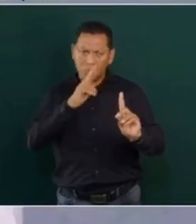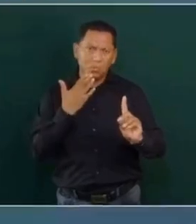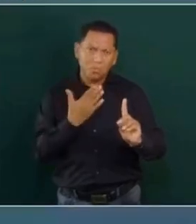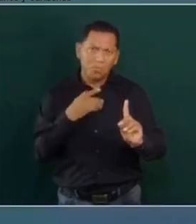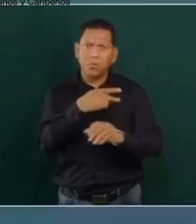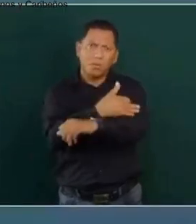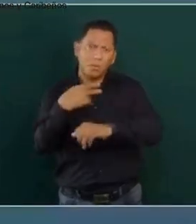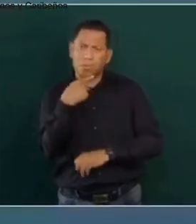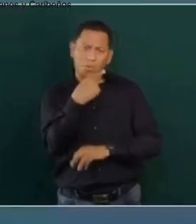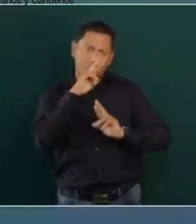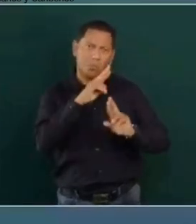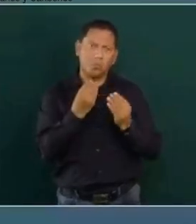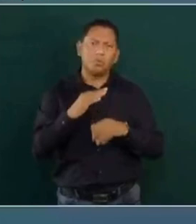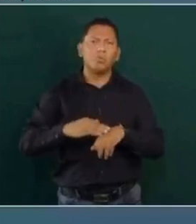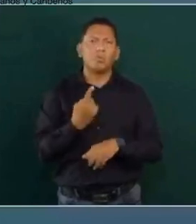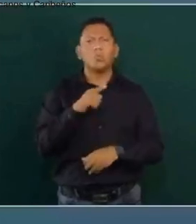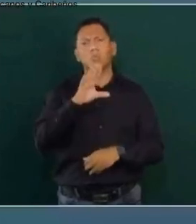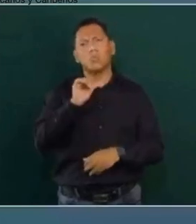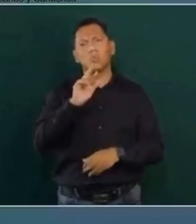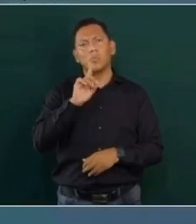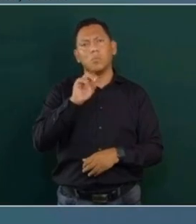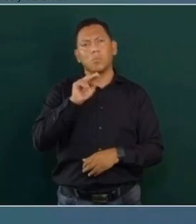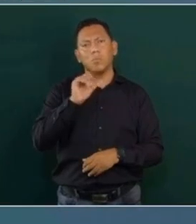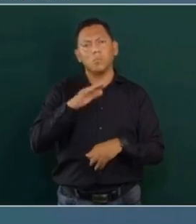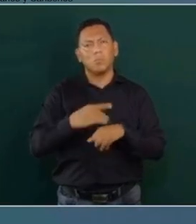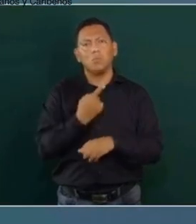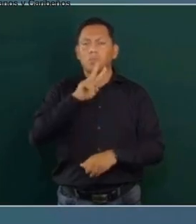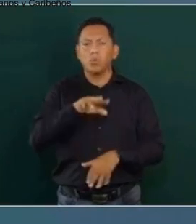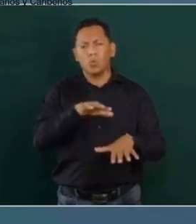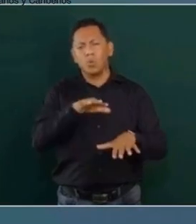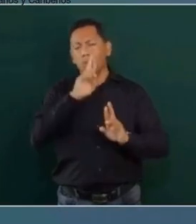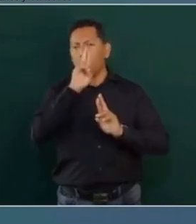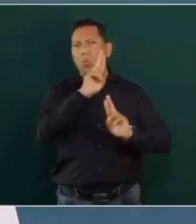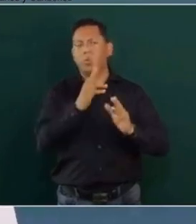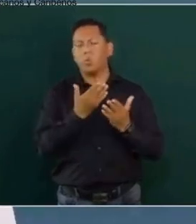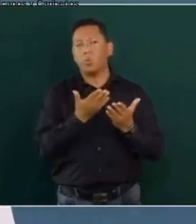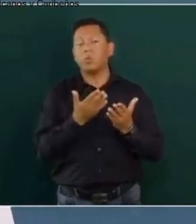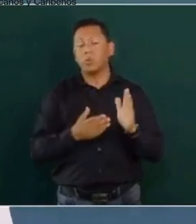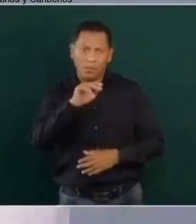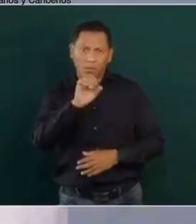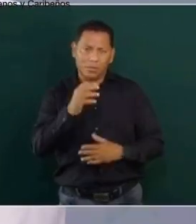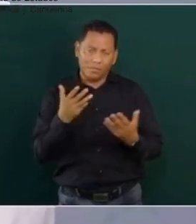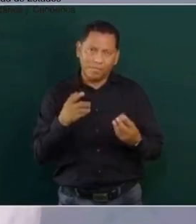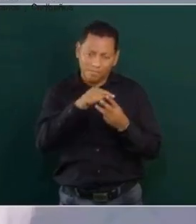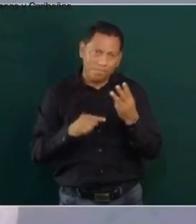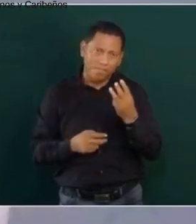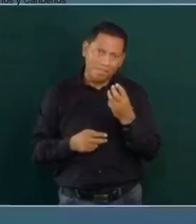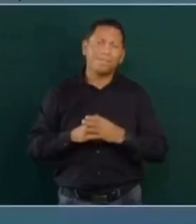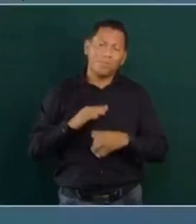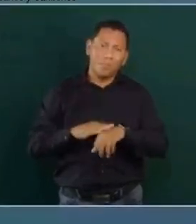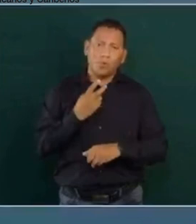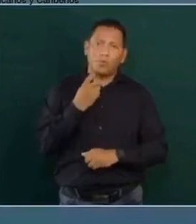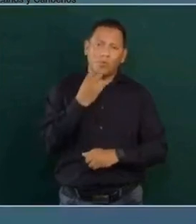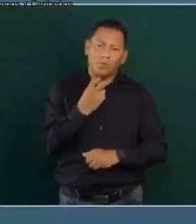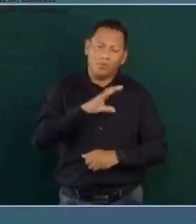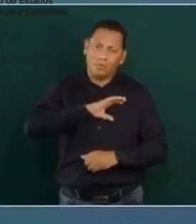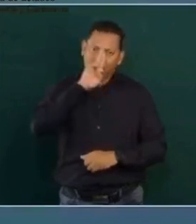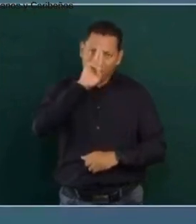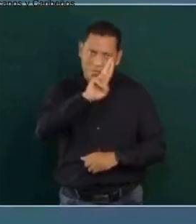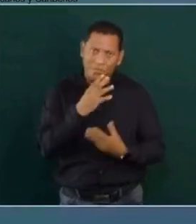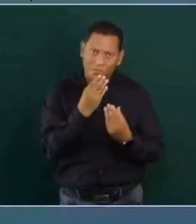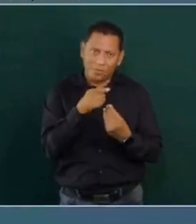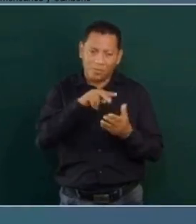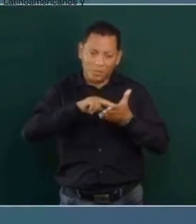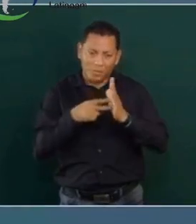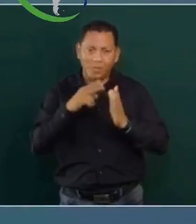a la familia Cárdenas, porque admiro lo que hizo el general Cárdenas. Entonces, por eso le tengo mucho respeto